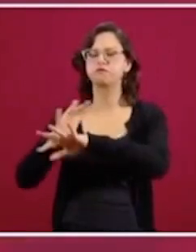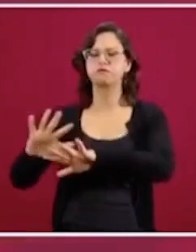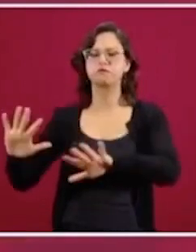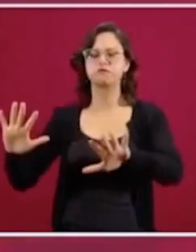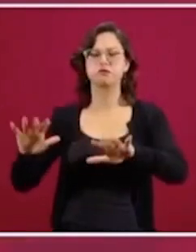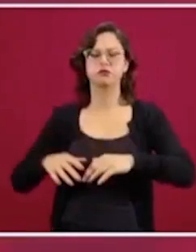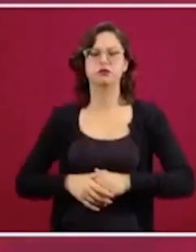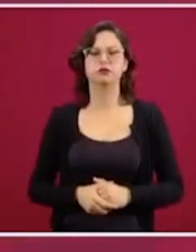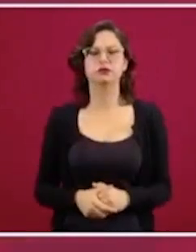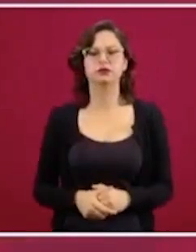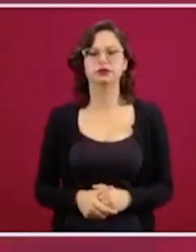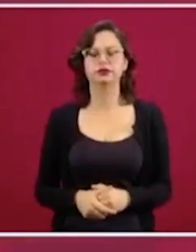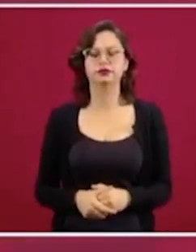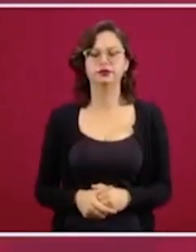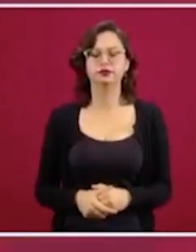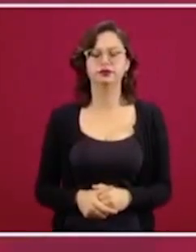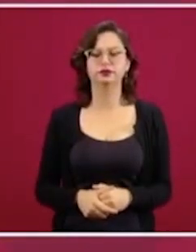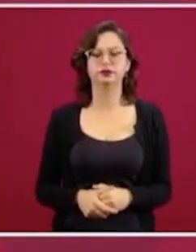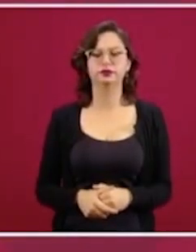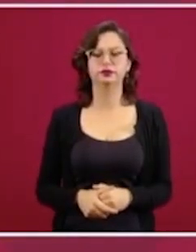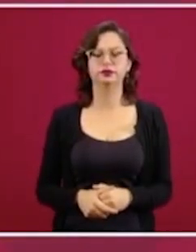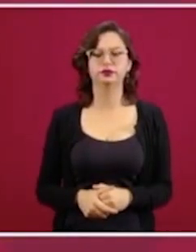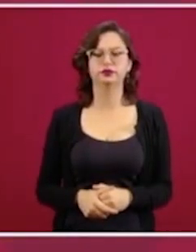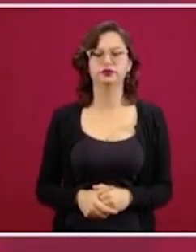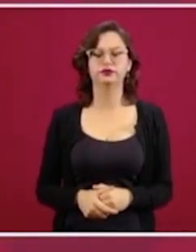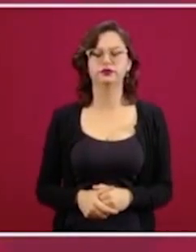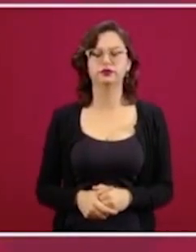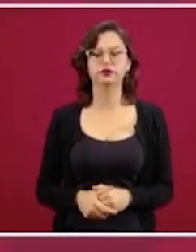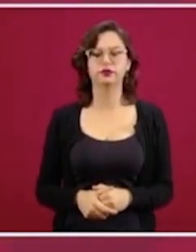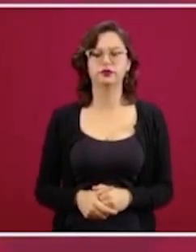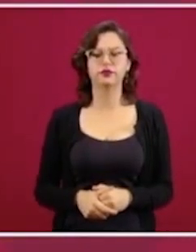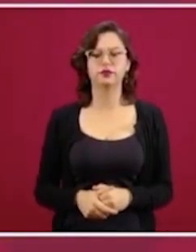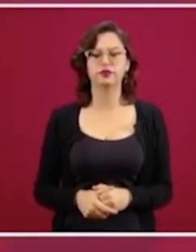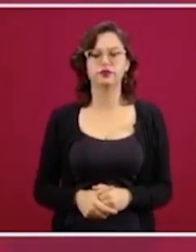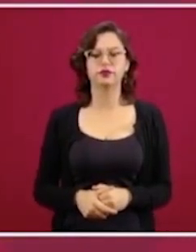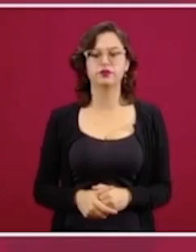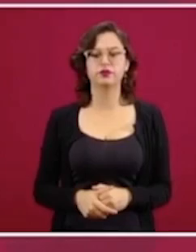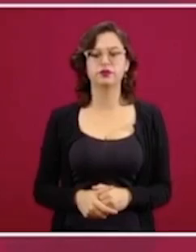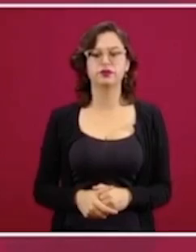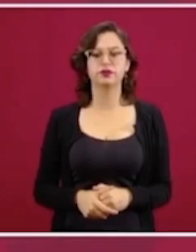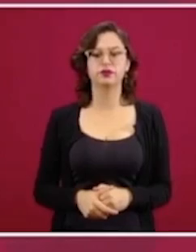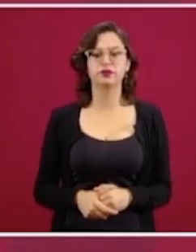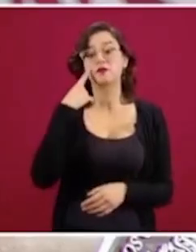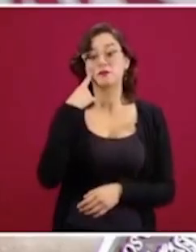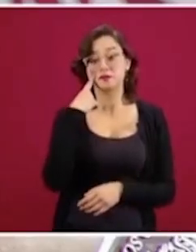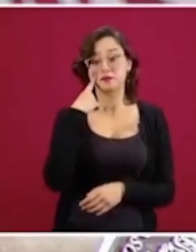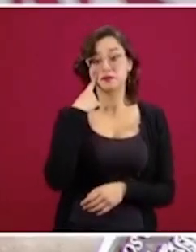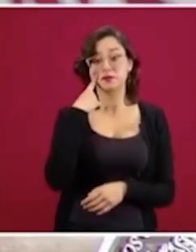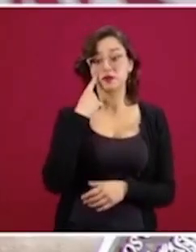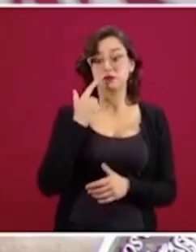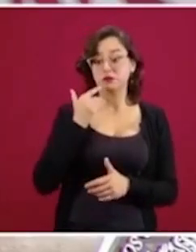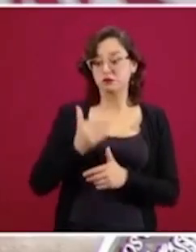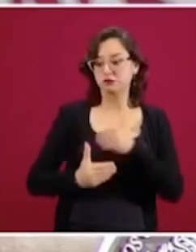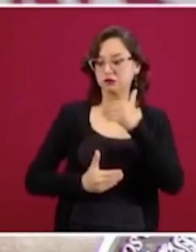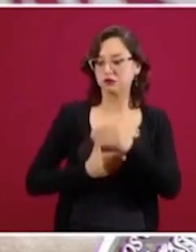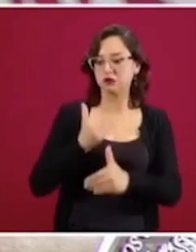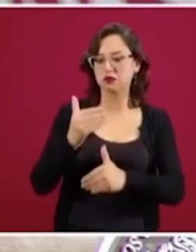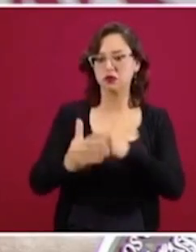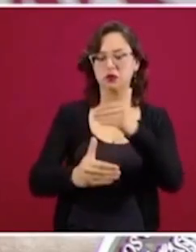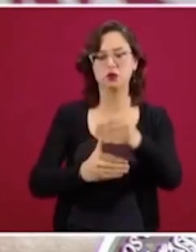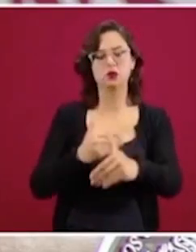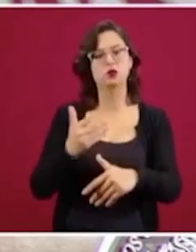Fíjense lo rápido que fue este proceso, que yo recuerdo